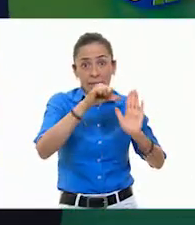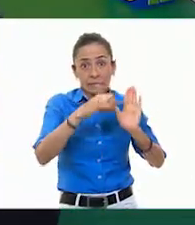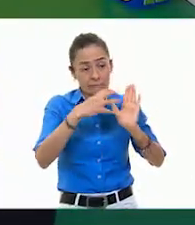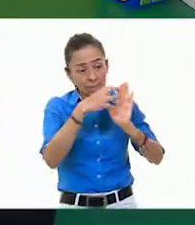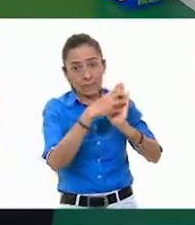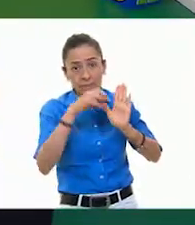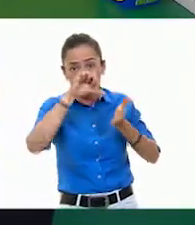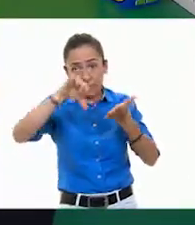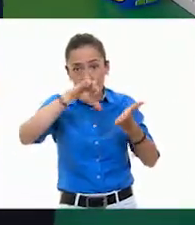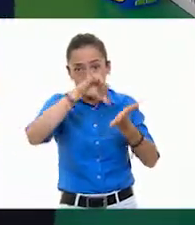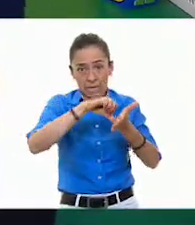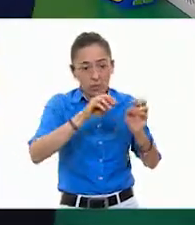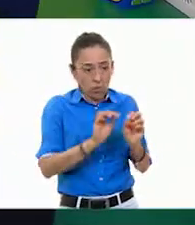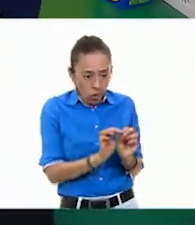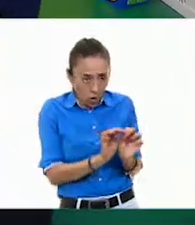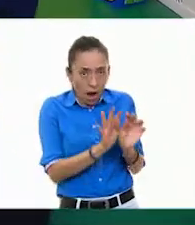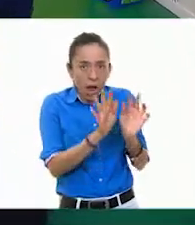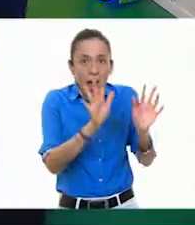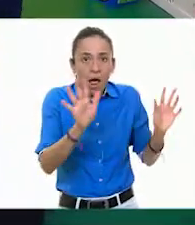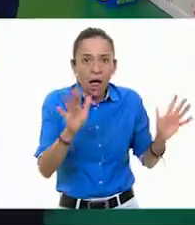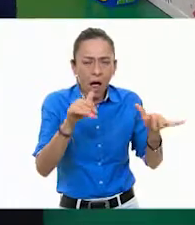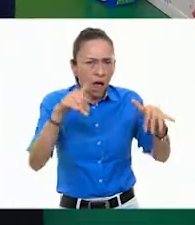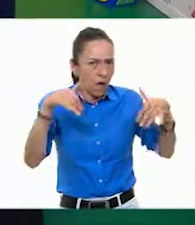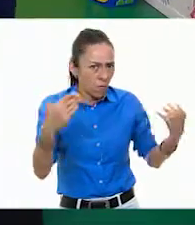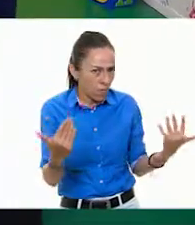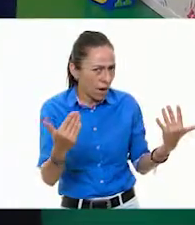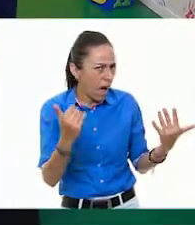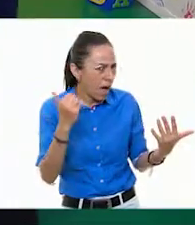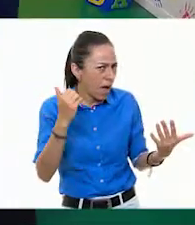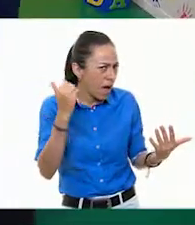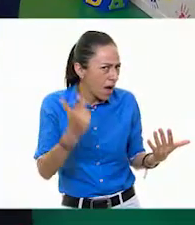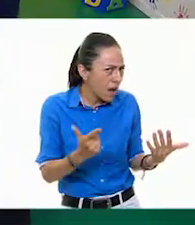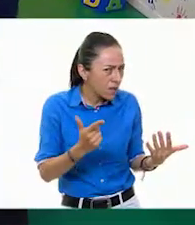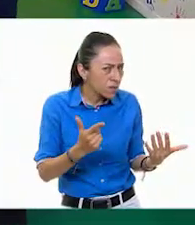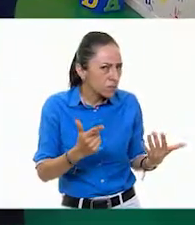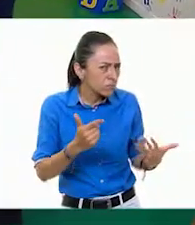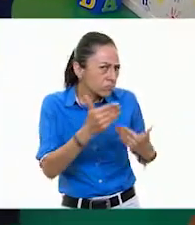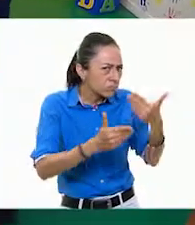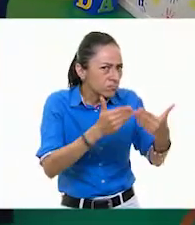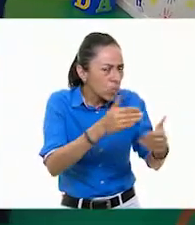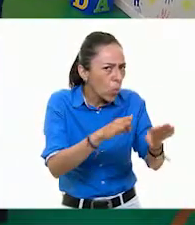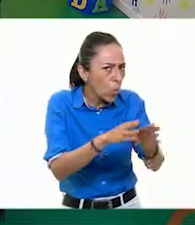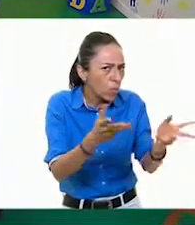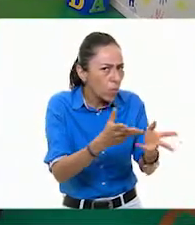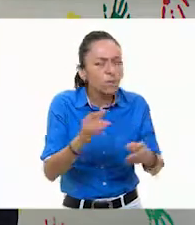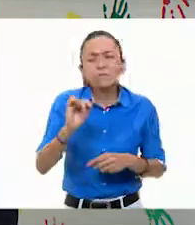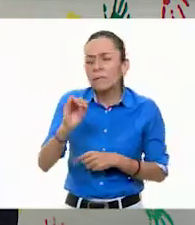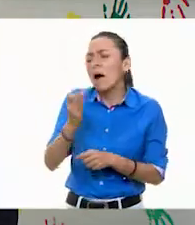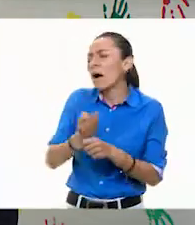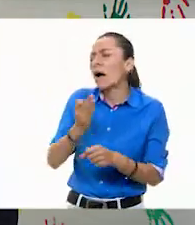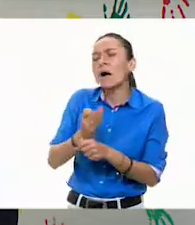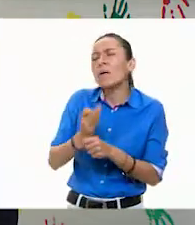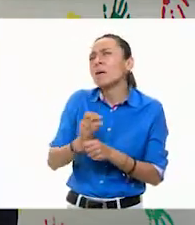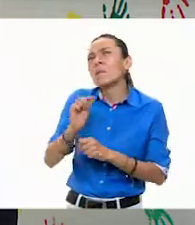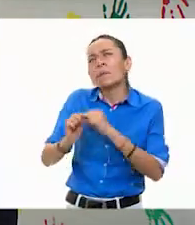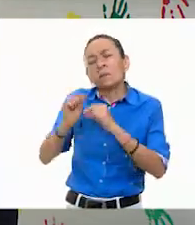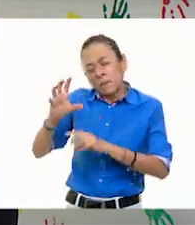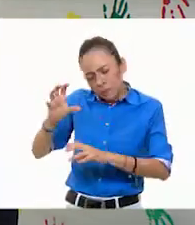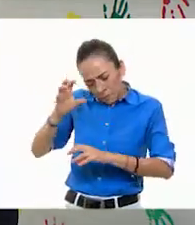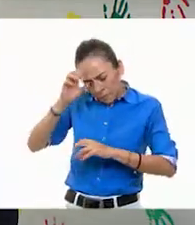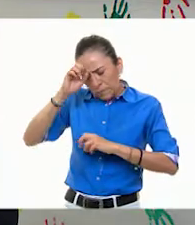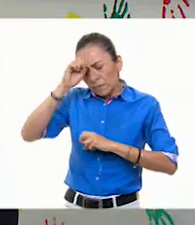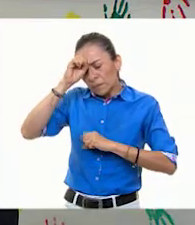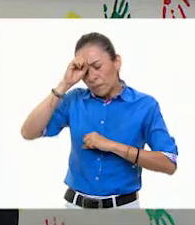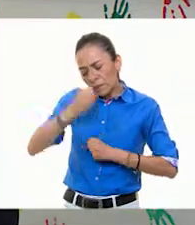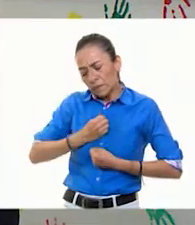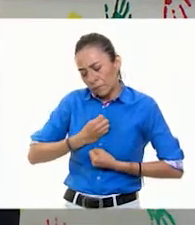lo pronto, estamos como inspirándonos todo el proceso tan complejo, tan detallado, que lleva